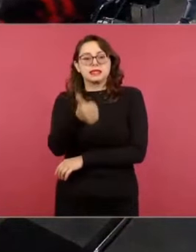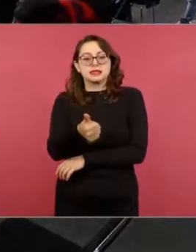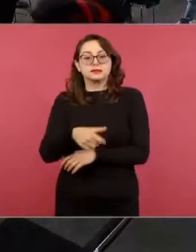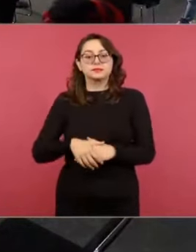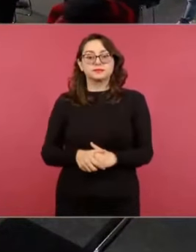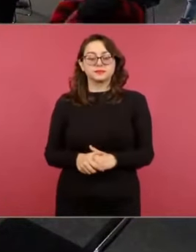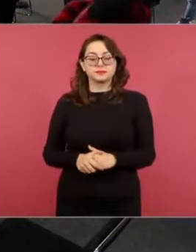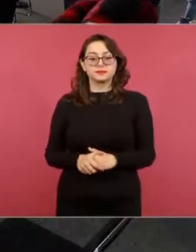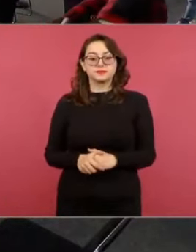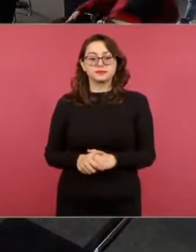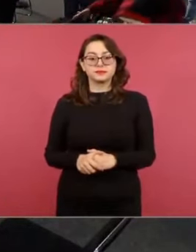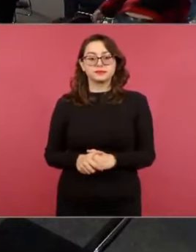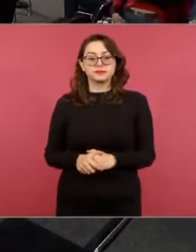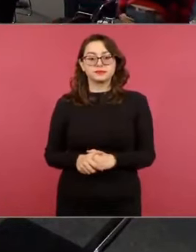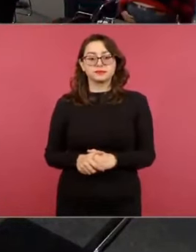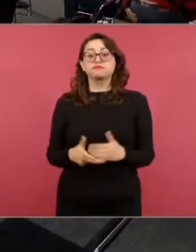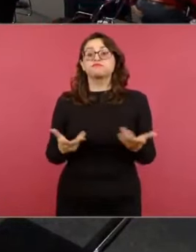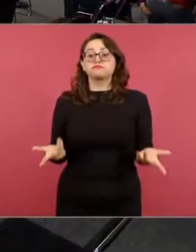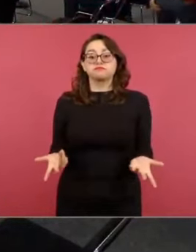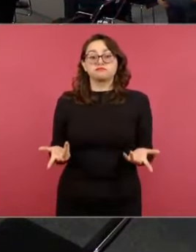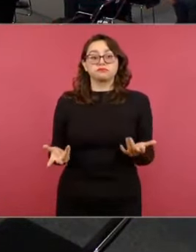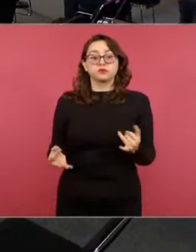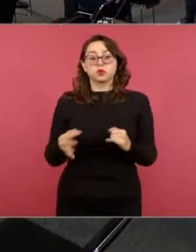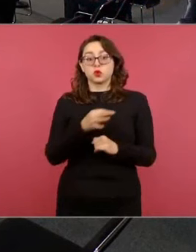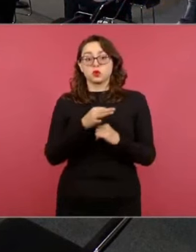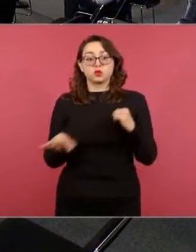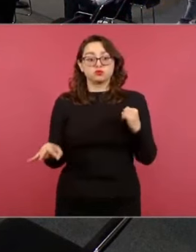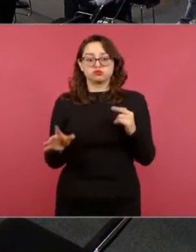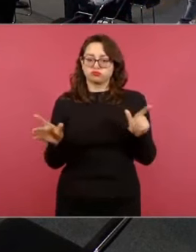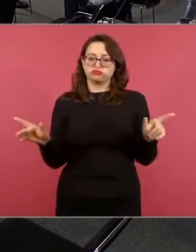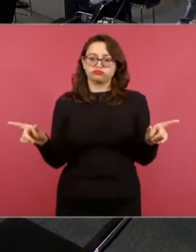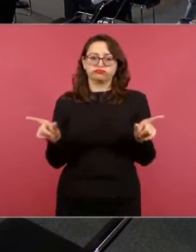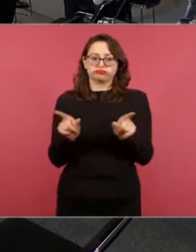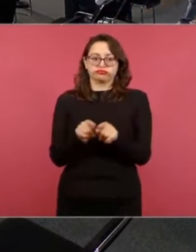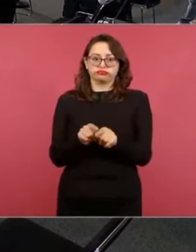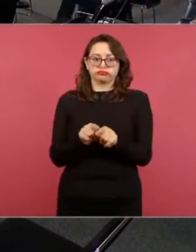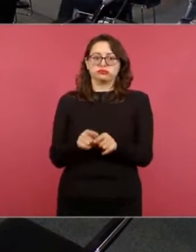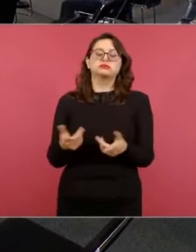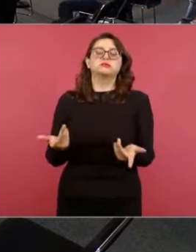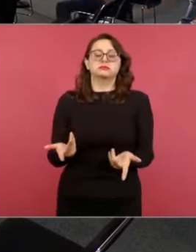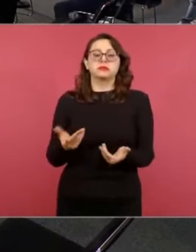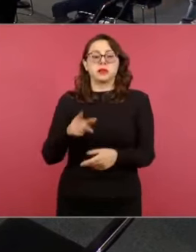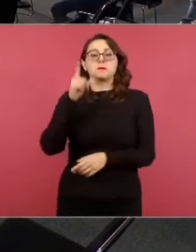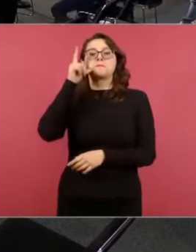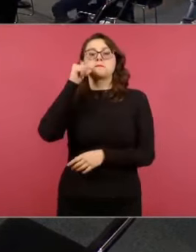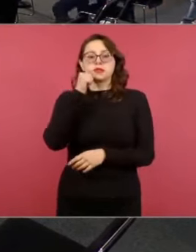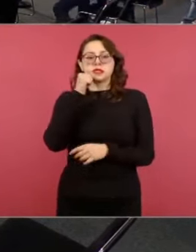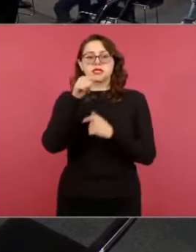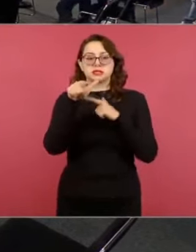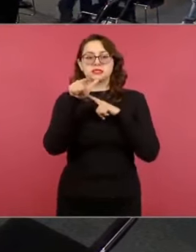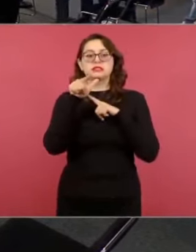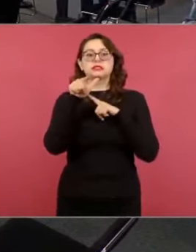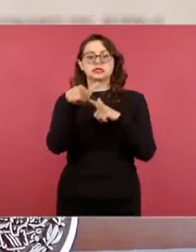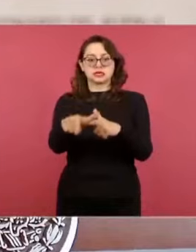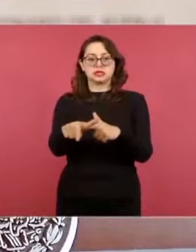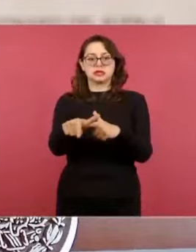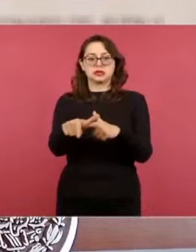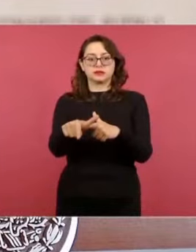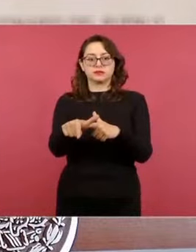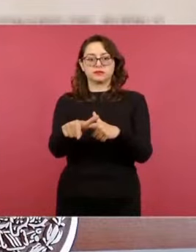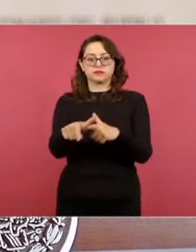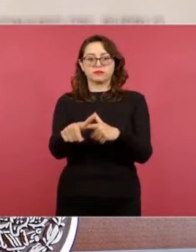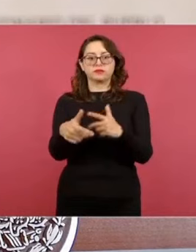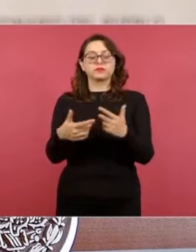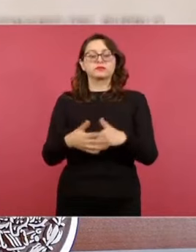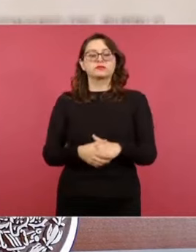Vamos a ir concluyendo, si les parece bien. Mañana estaremos aquí, vamos a